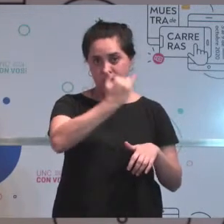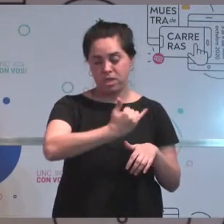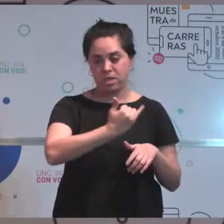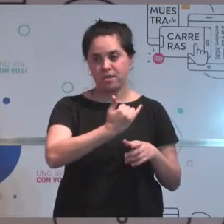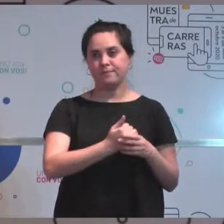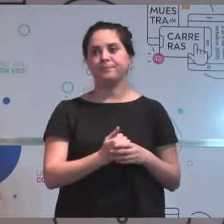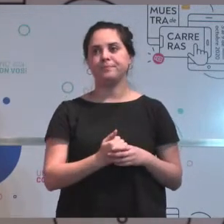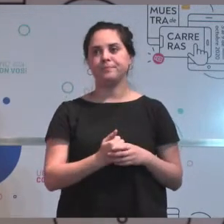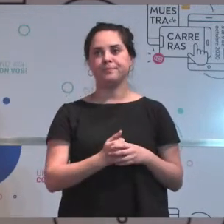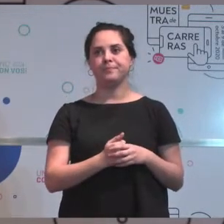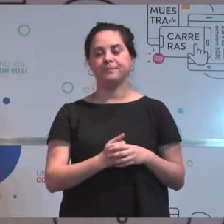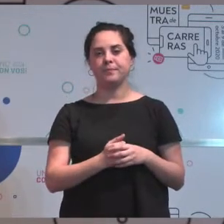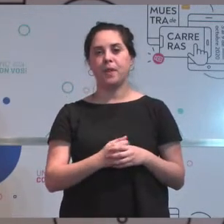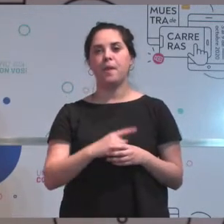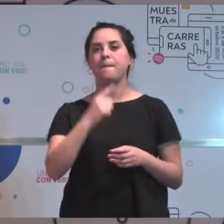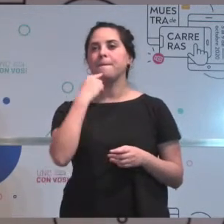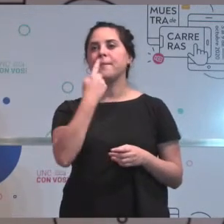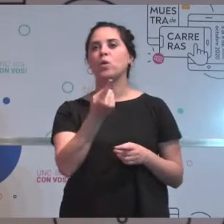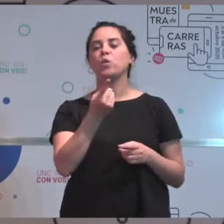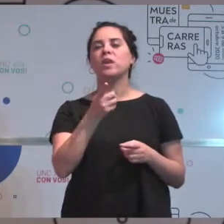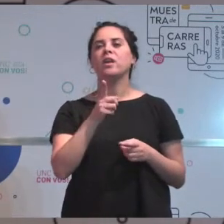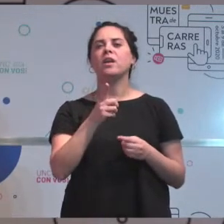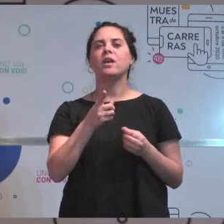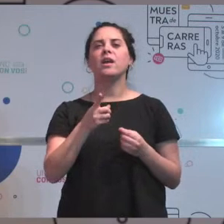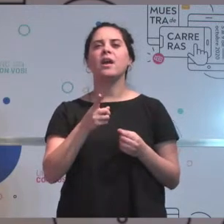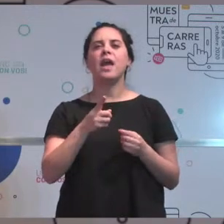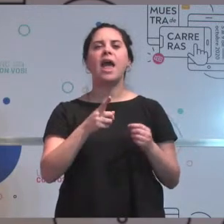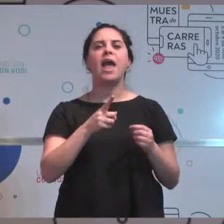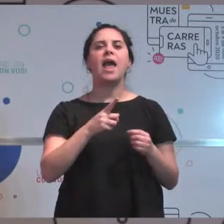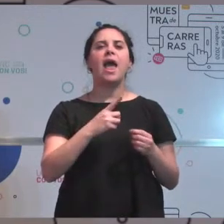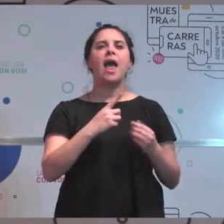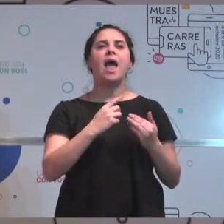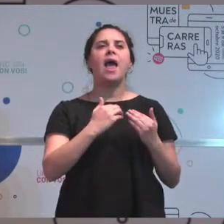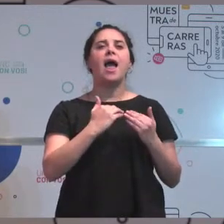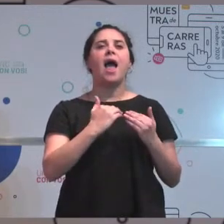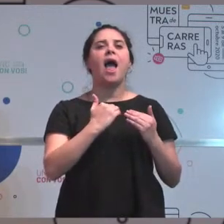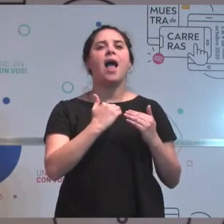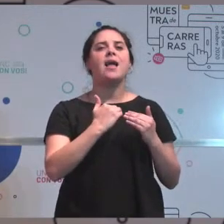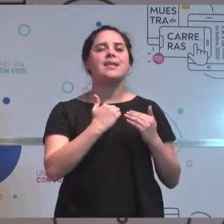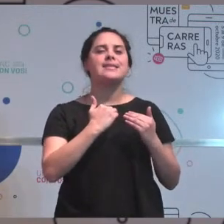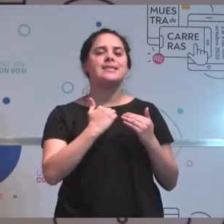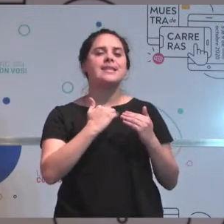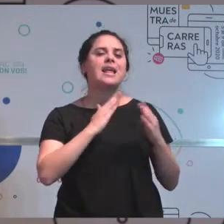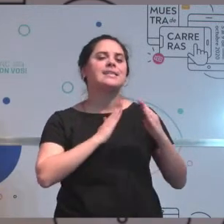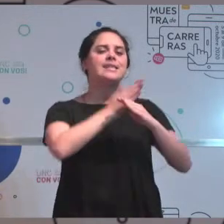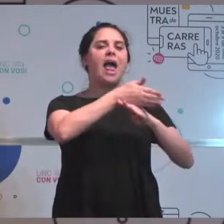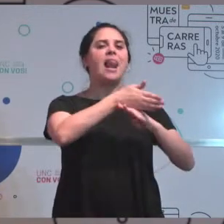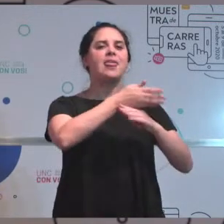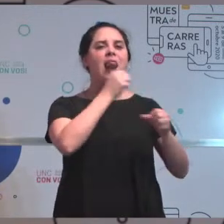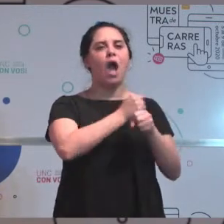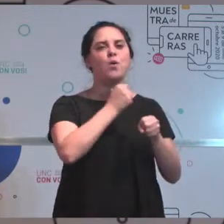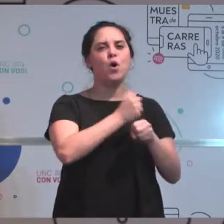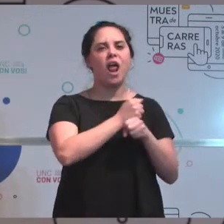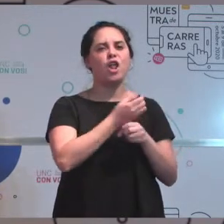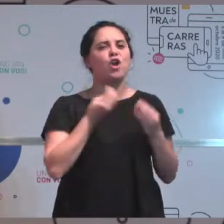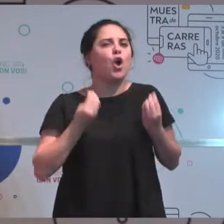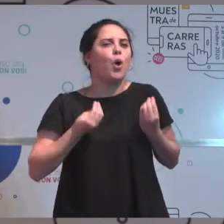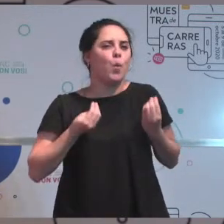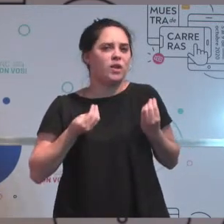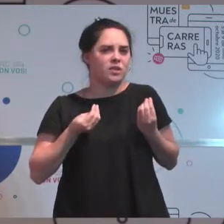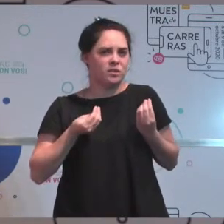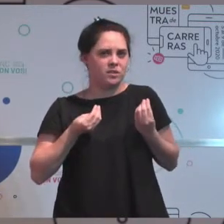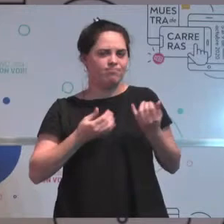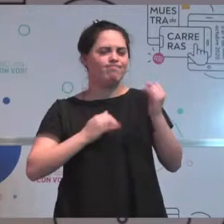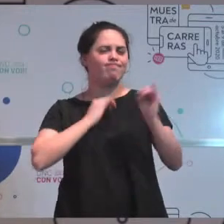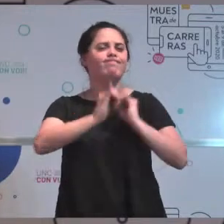preguntan si, ¿cómo es la salida laboral? ¿Cómo podrían describir si tiene salida laboral? ¿Qué podrían